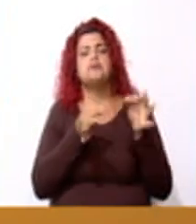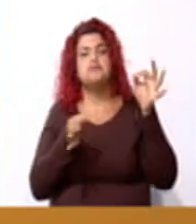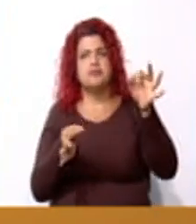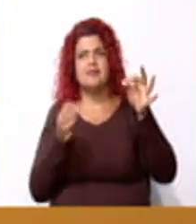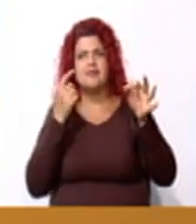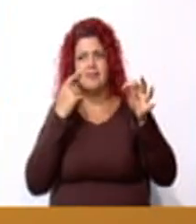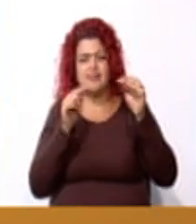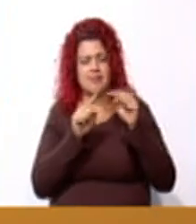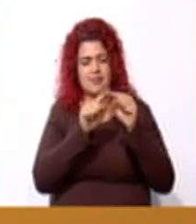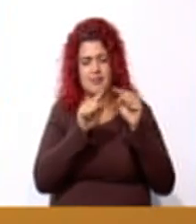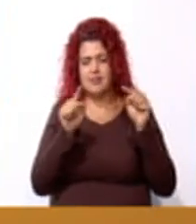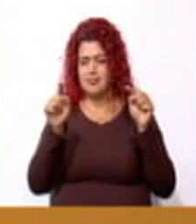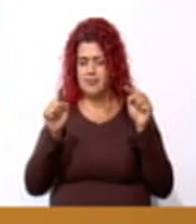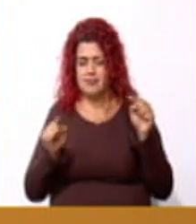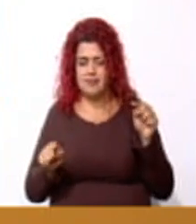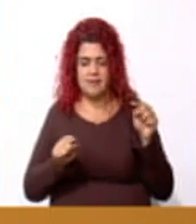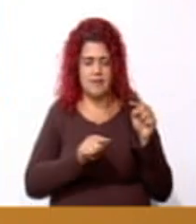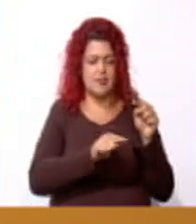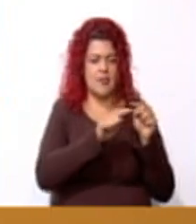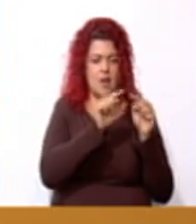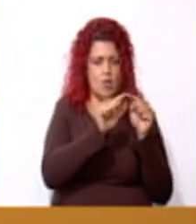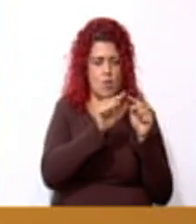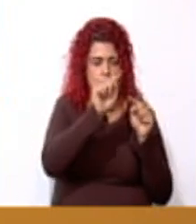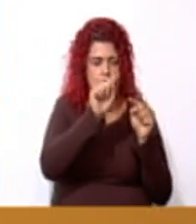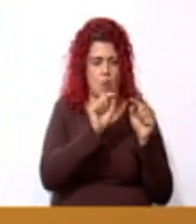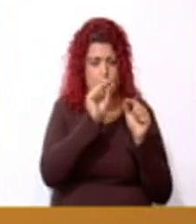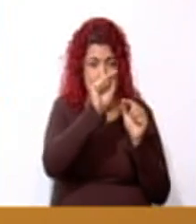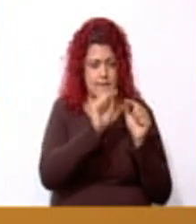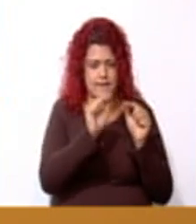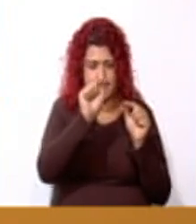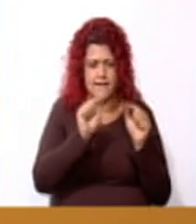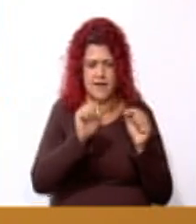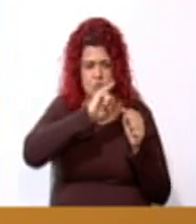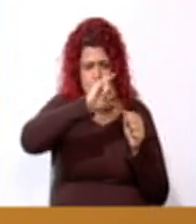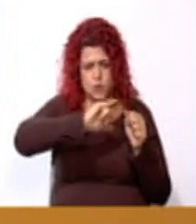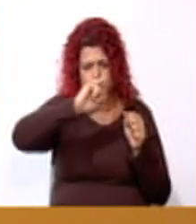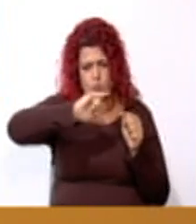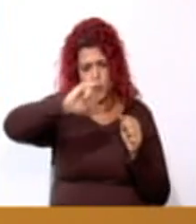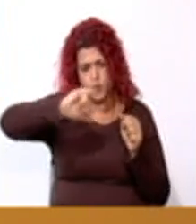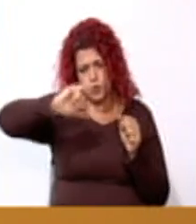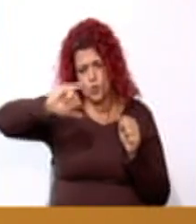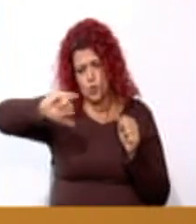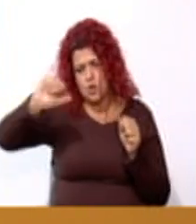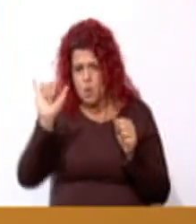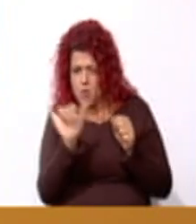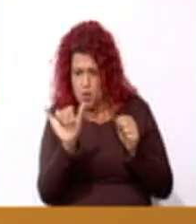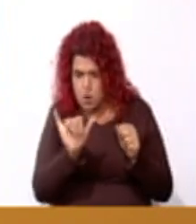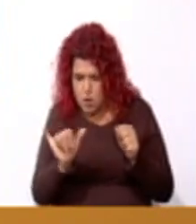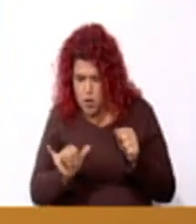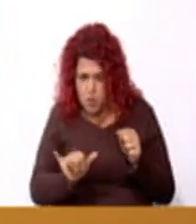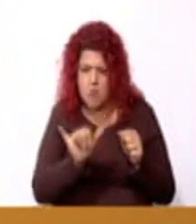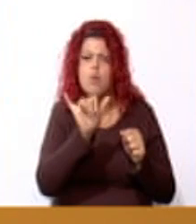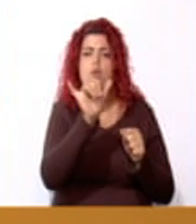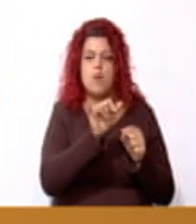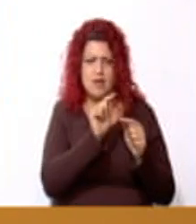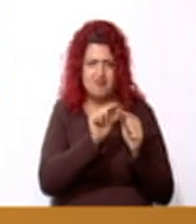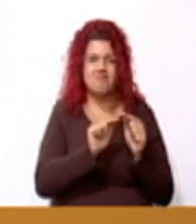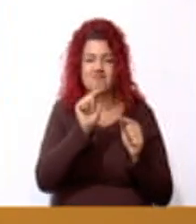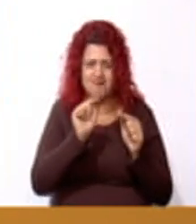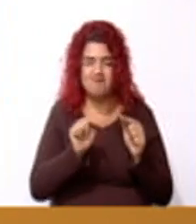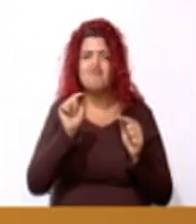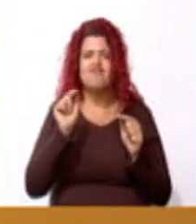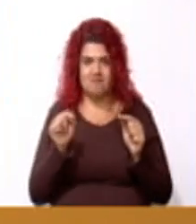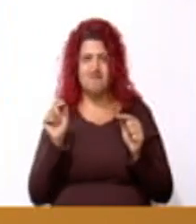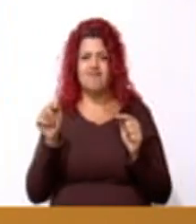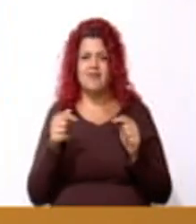tanto vertical como horizontal, de un punto a otro, es la misma. Quiero contarles con la siguiente imagen, que